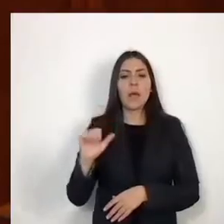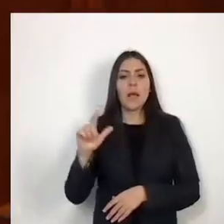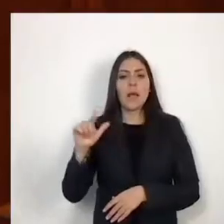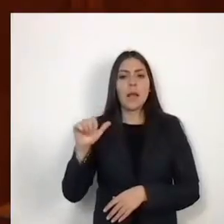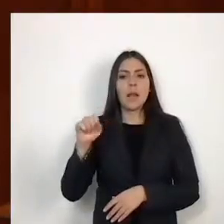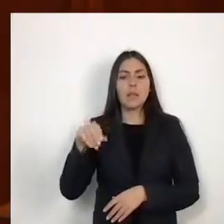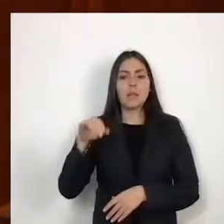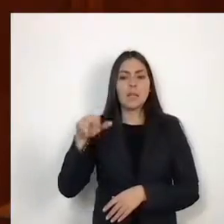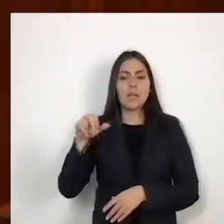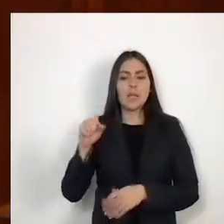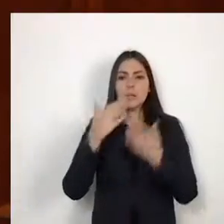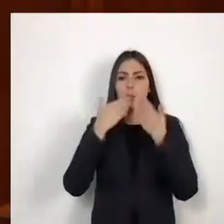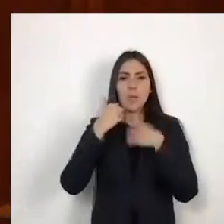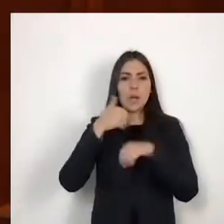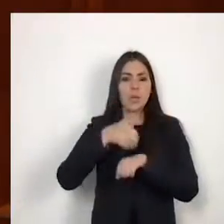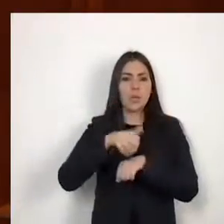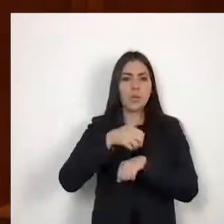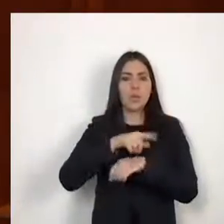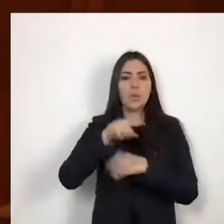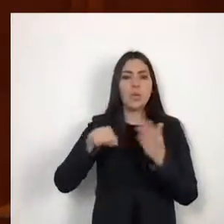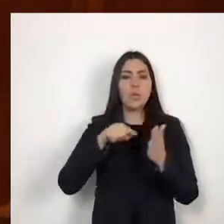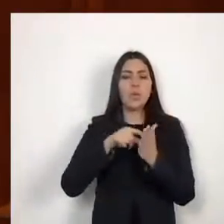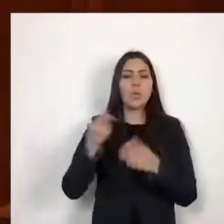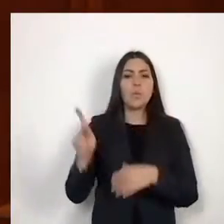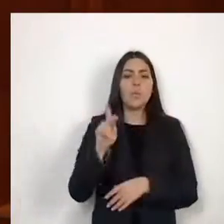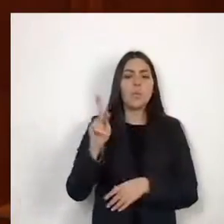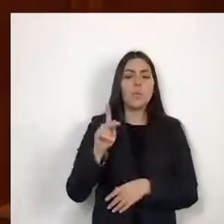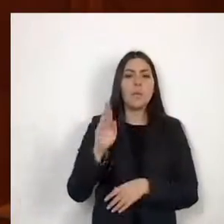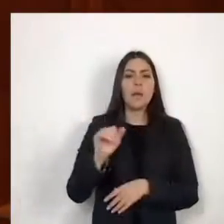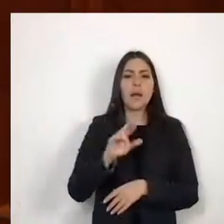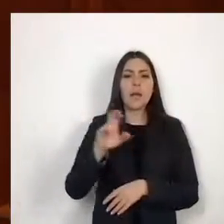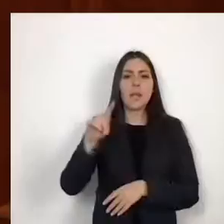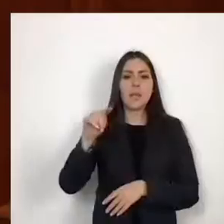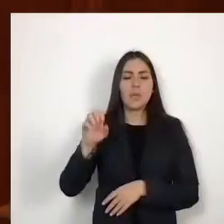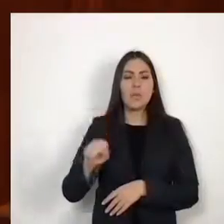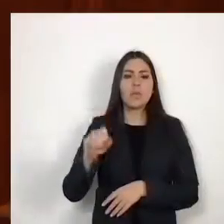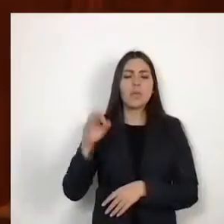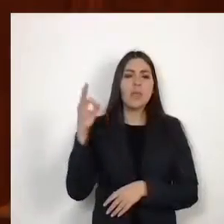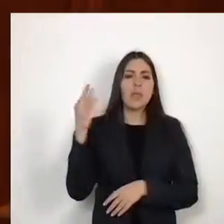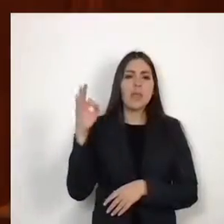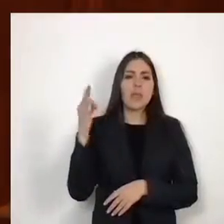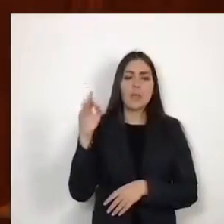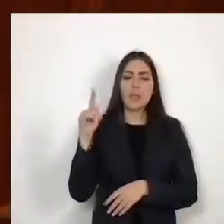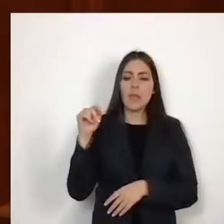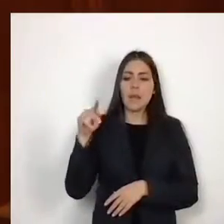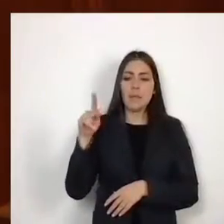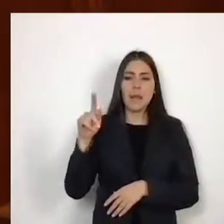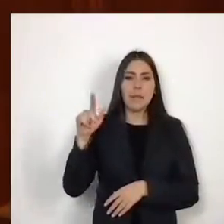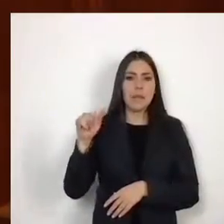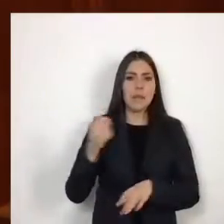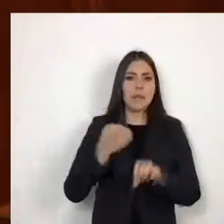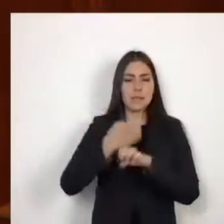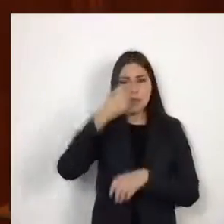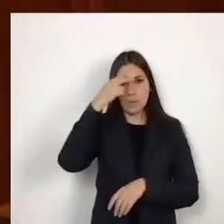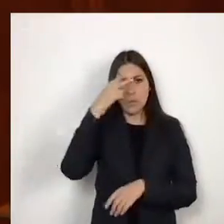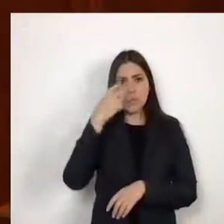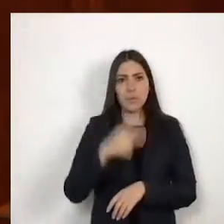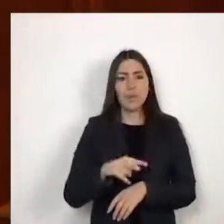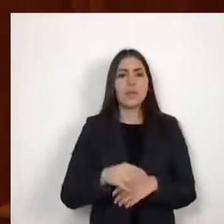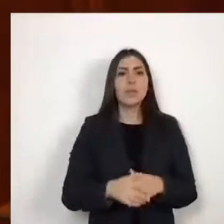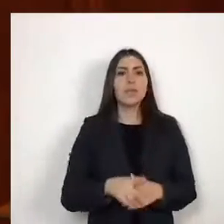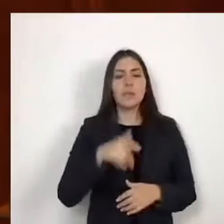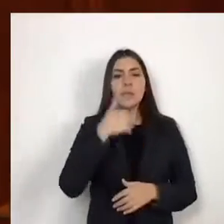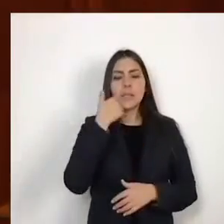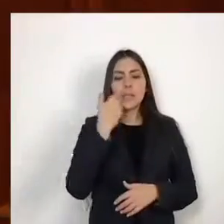San Pedro Barrientos, Tlanepantla de Az, Estado de México, y su conversión a centro integral de